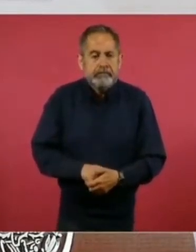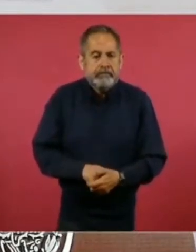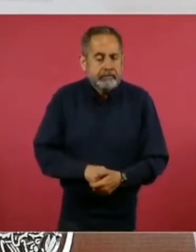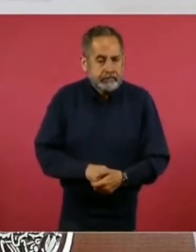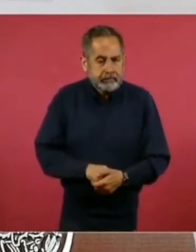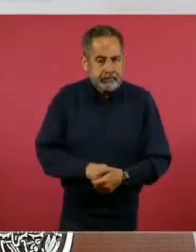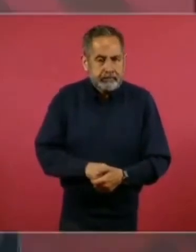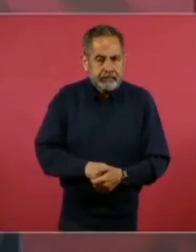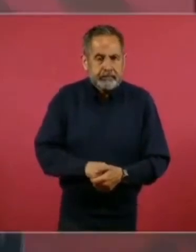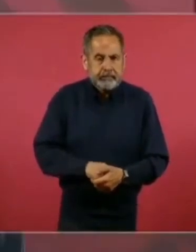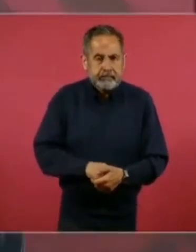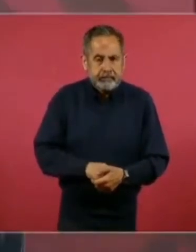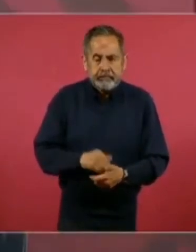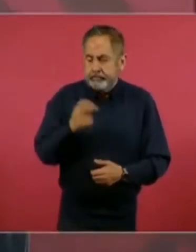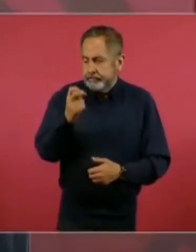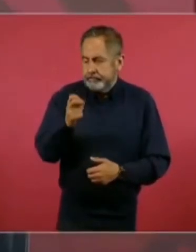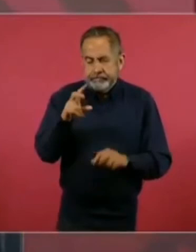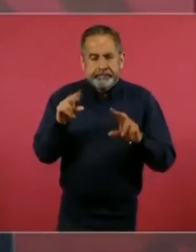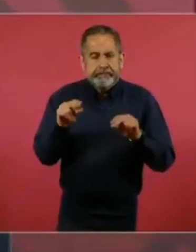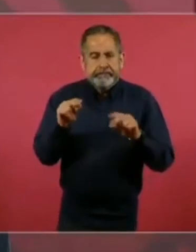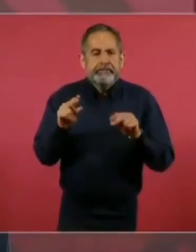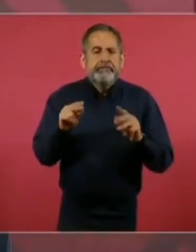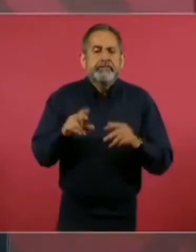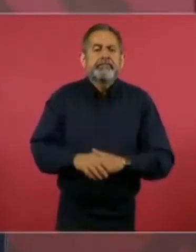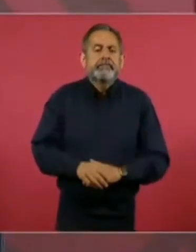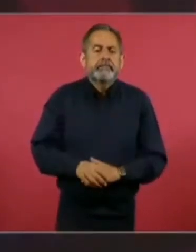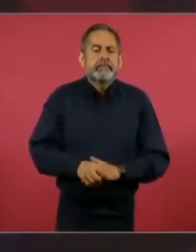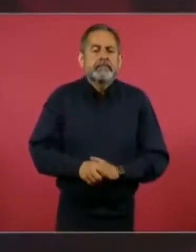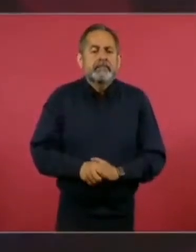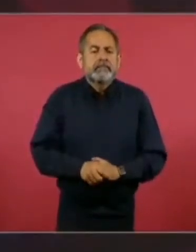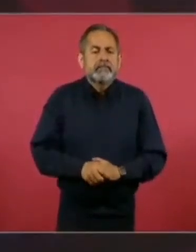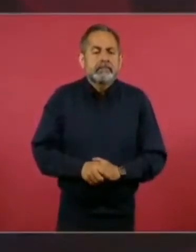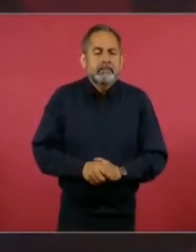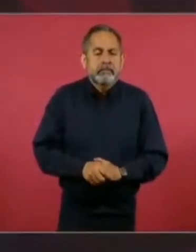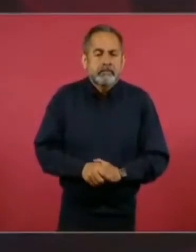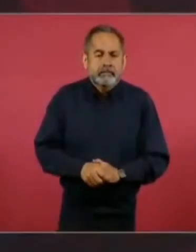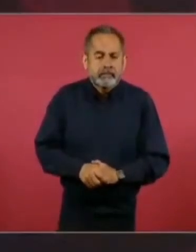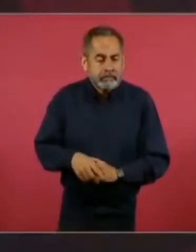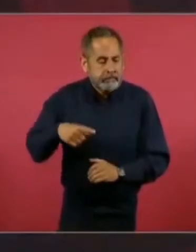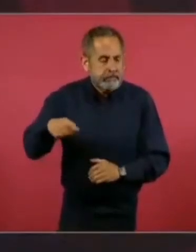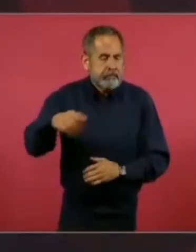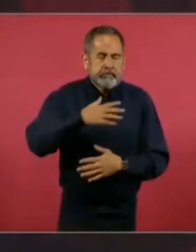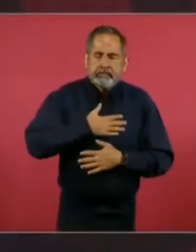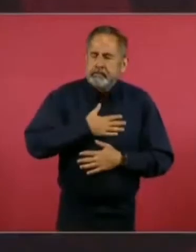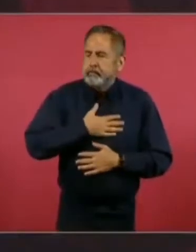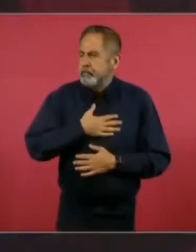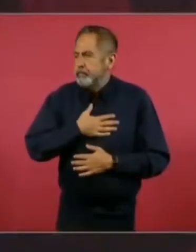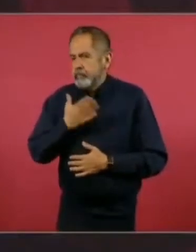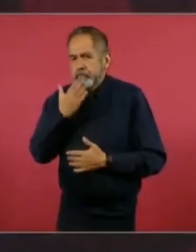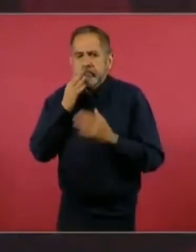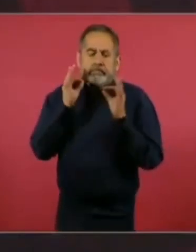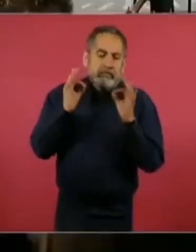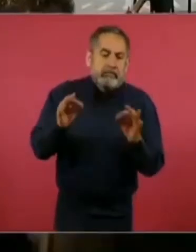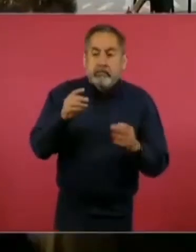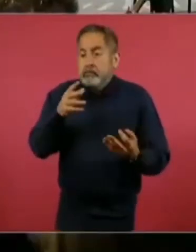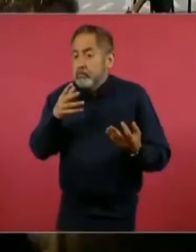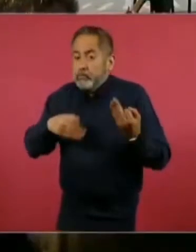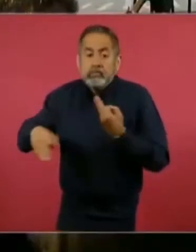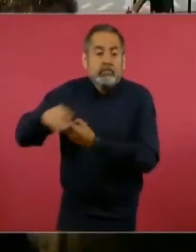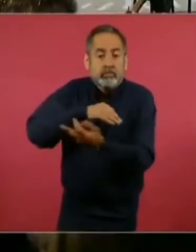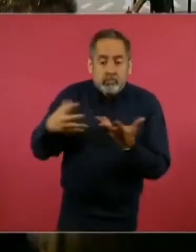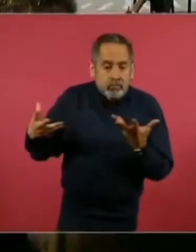No, eso lo debemos de celebrar porque eso es un triunfo de todos,